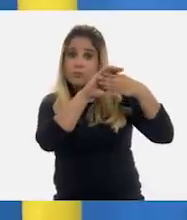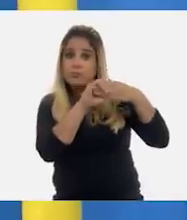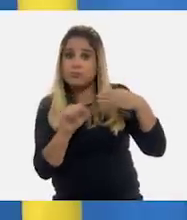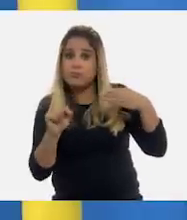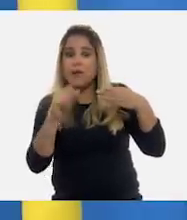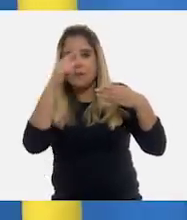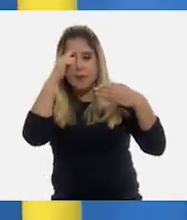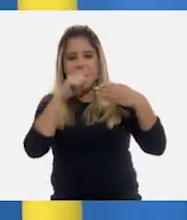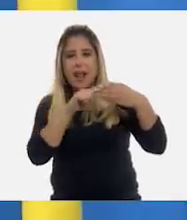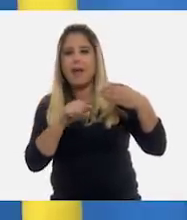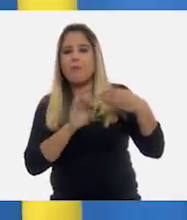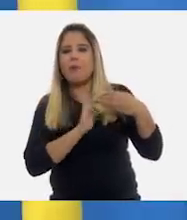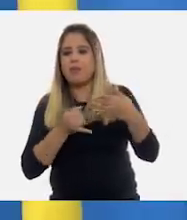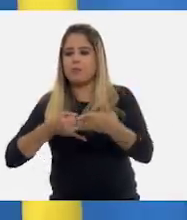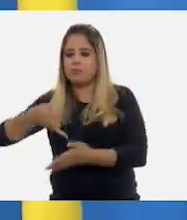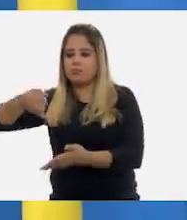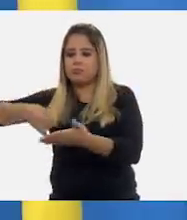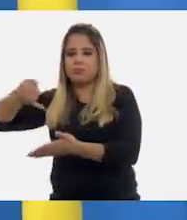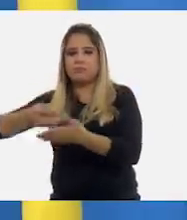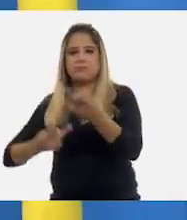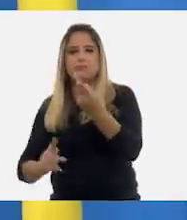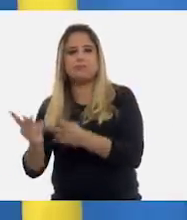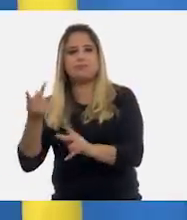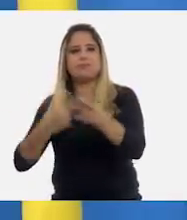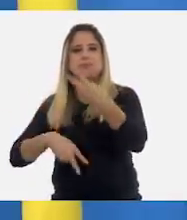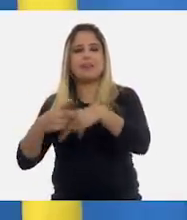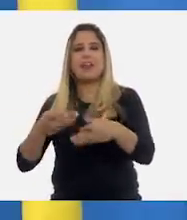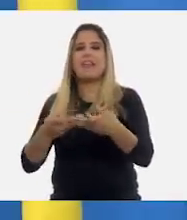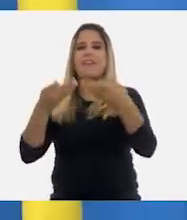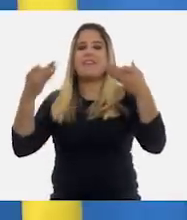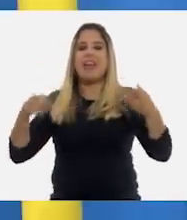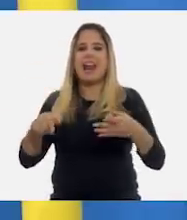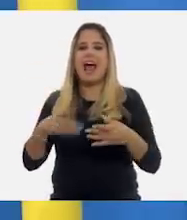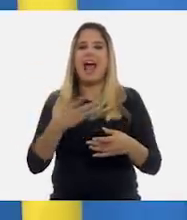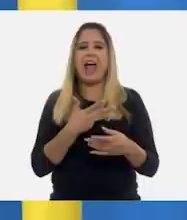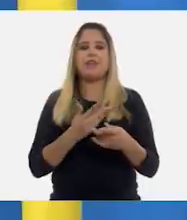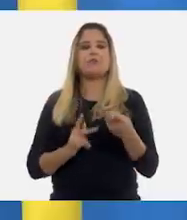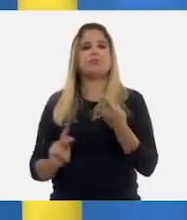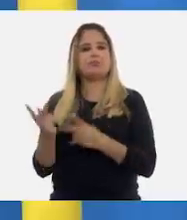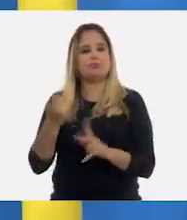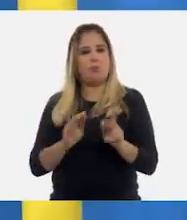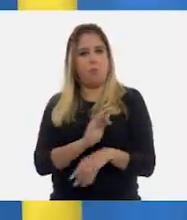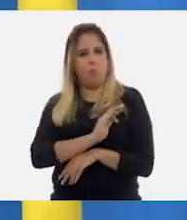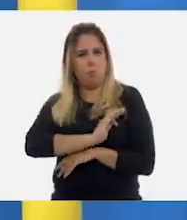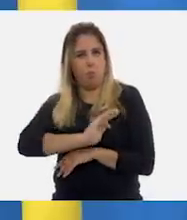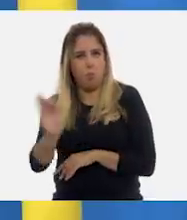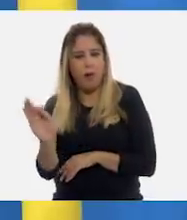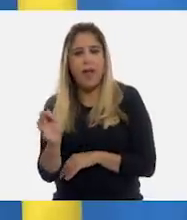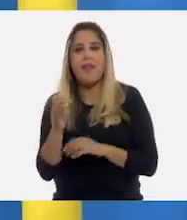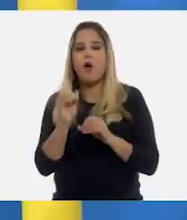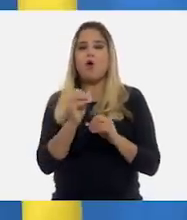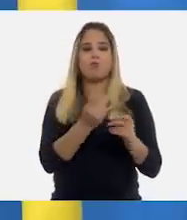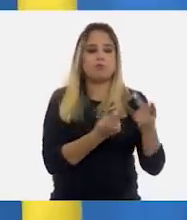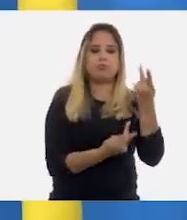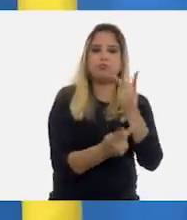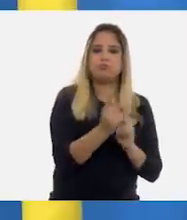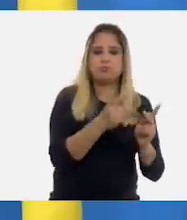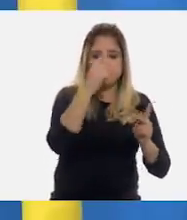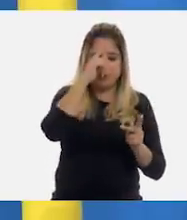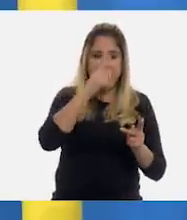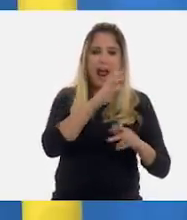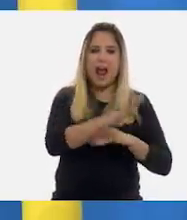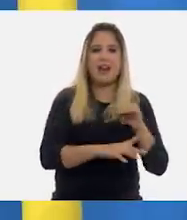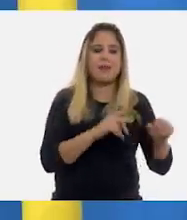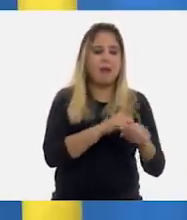propicias para la agricultura, ¿no? Como que la tierra sea fértil o que se cuenten con pastos para la reproducción del